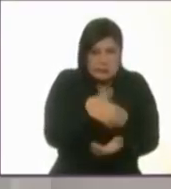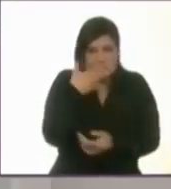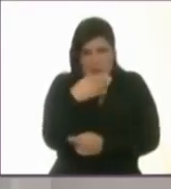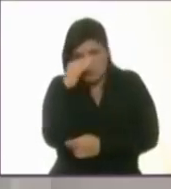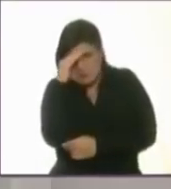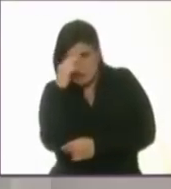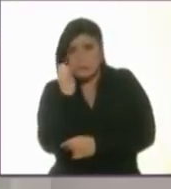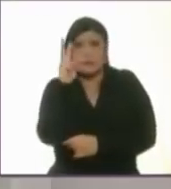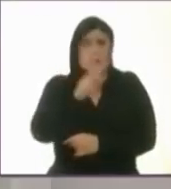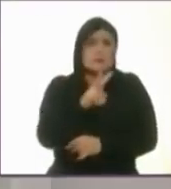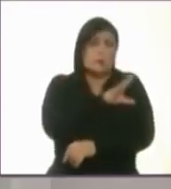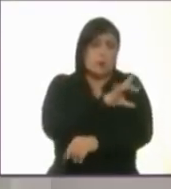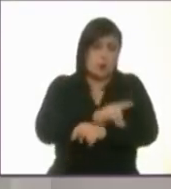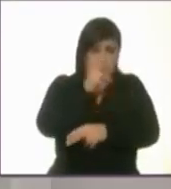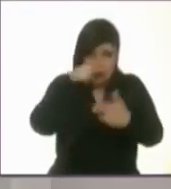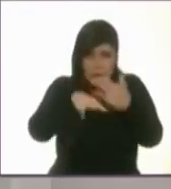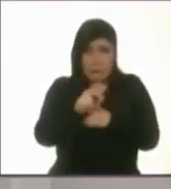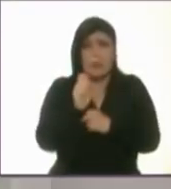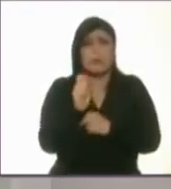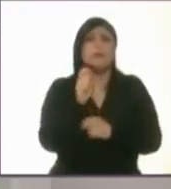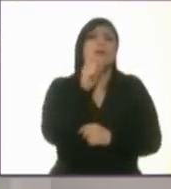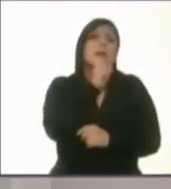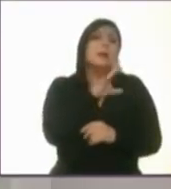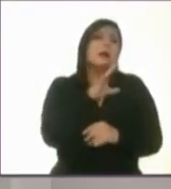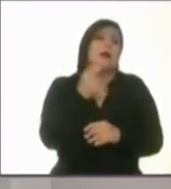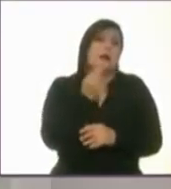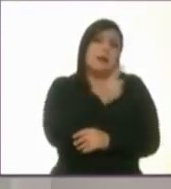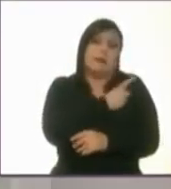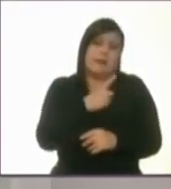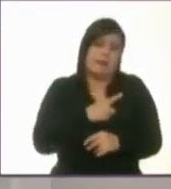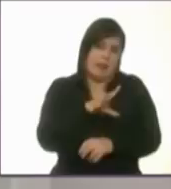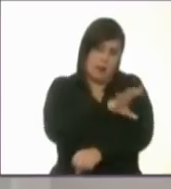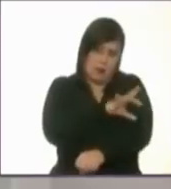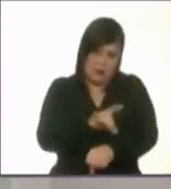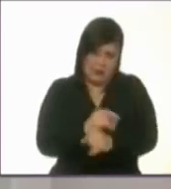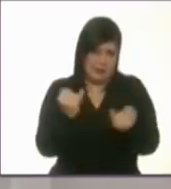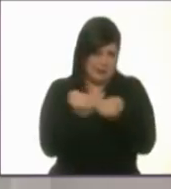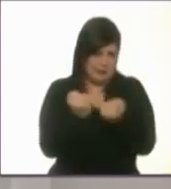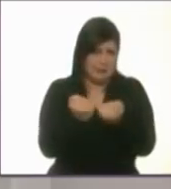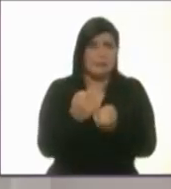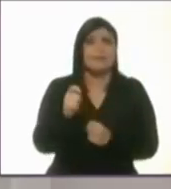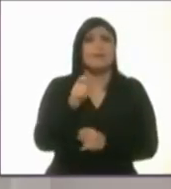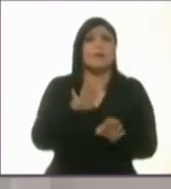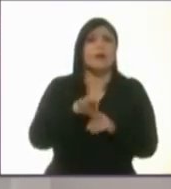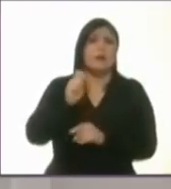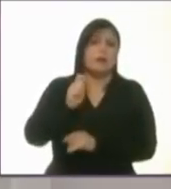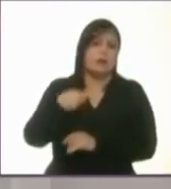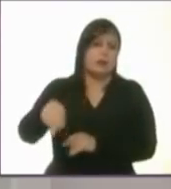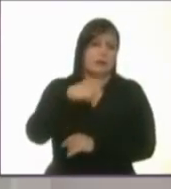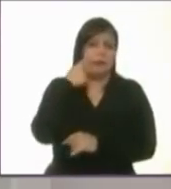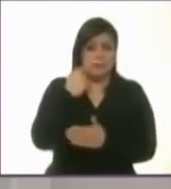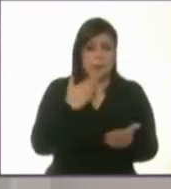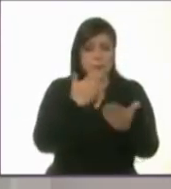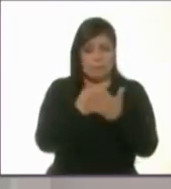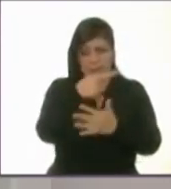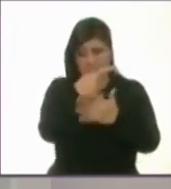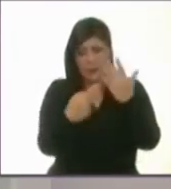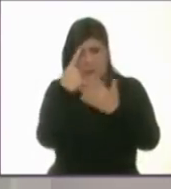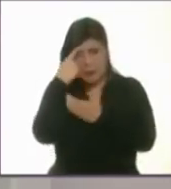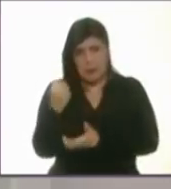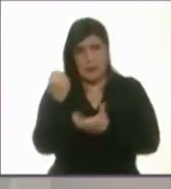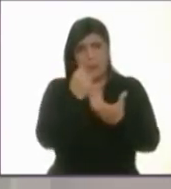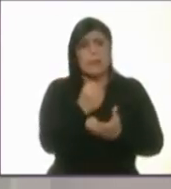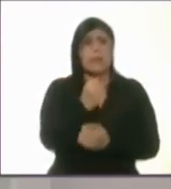con transparencia y sobre todo con honradez. El ejecutivo local será quien presente el presupuesto ante la